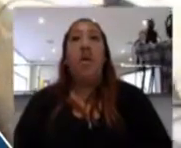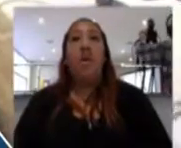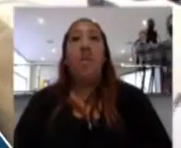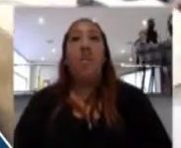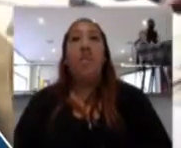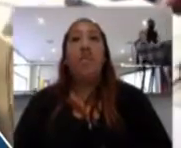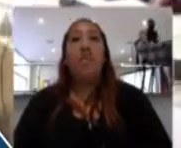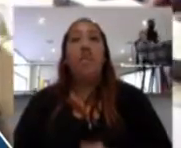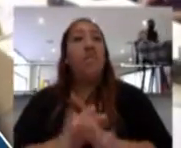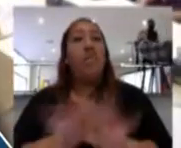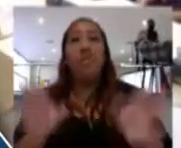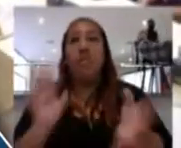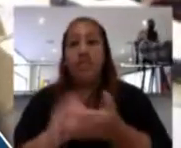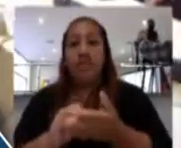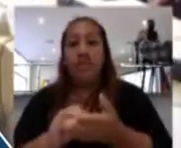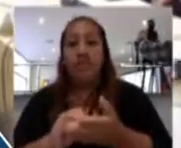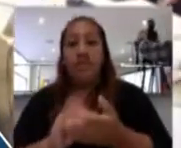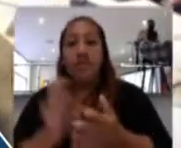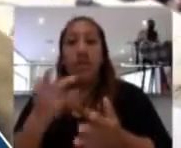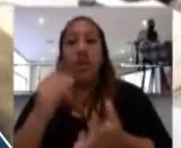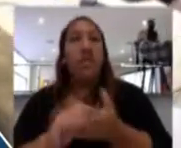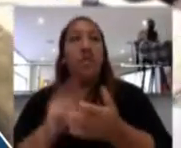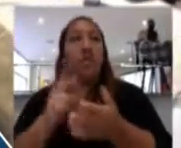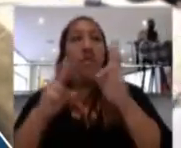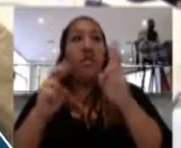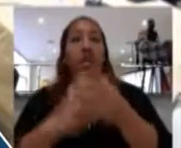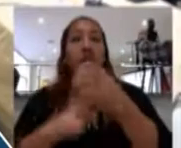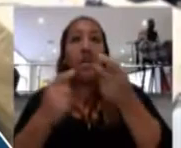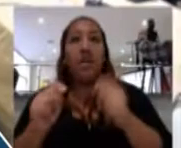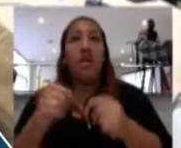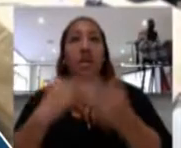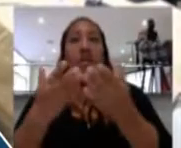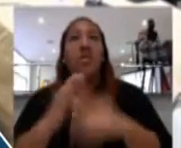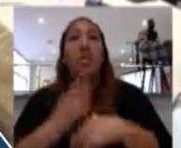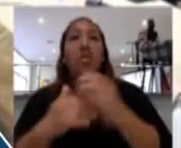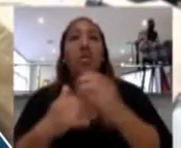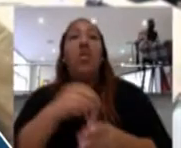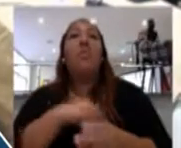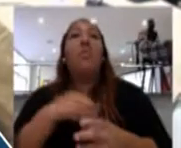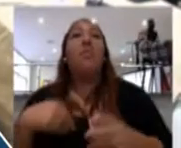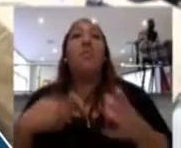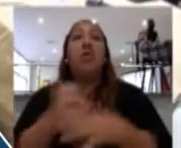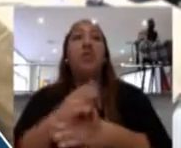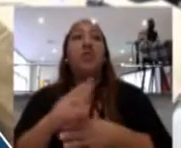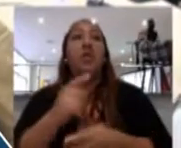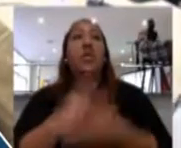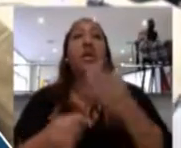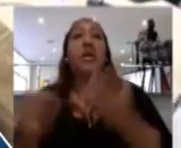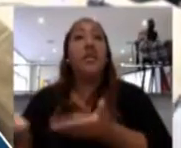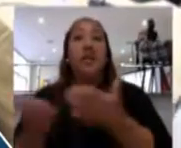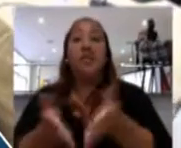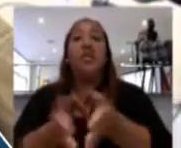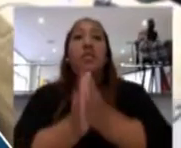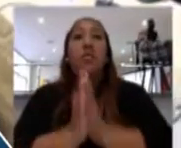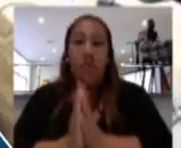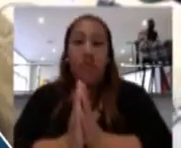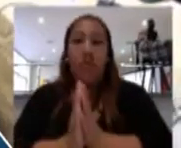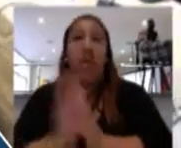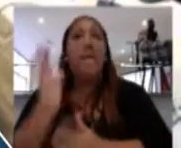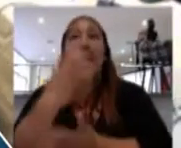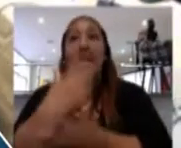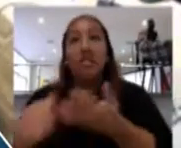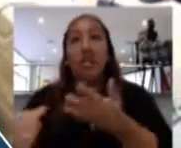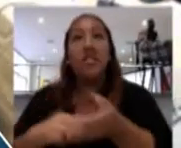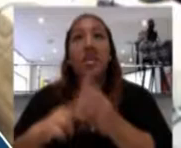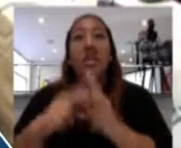que tratar, ¿verdad? Es todo, señor alcalde. No habiendo más temas que tratar, voy a solicitar a los miembros del Consejo que se sirvan exonerar de